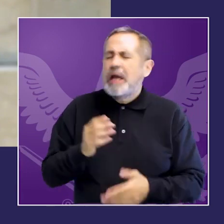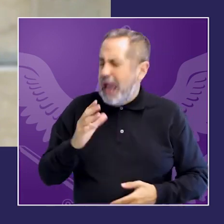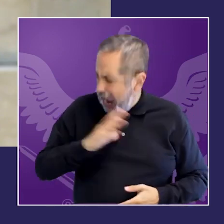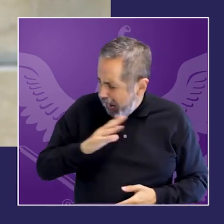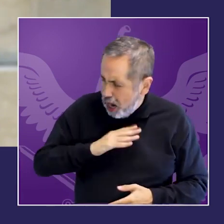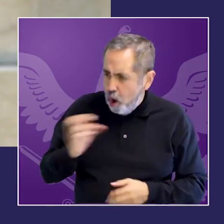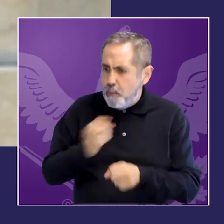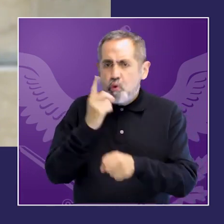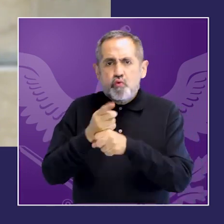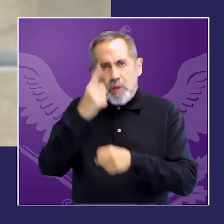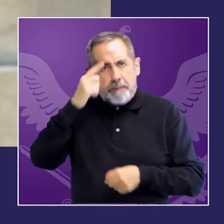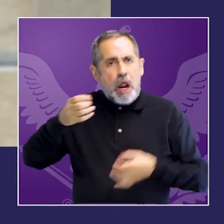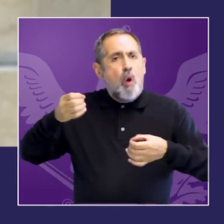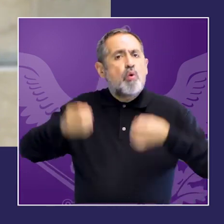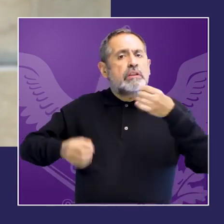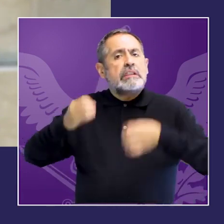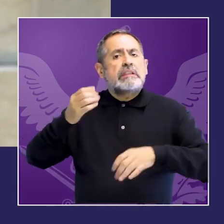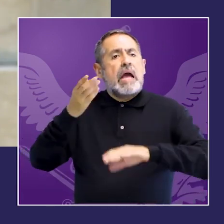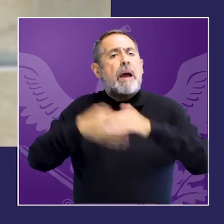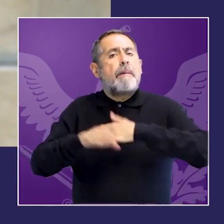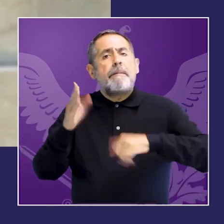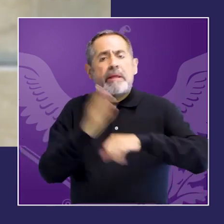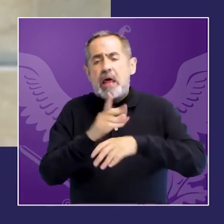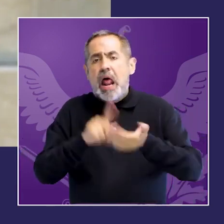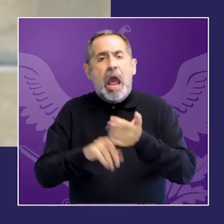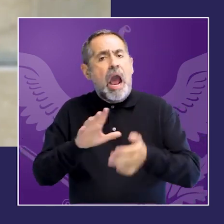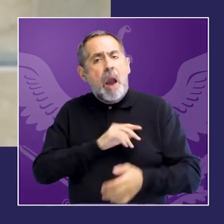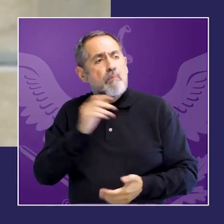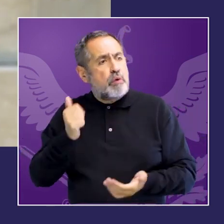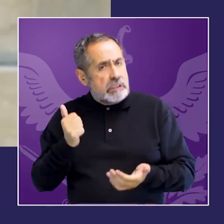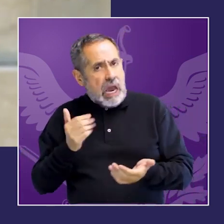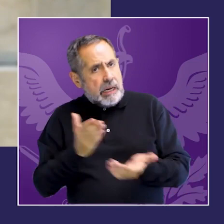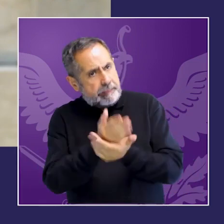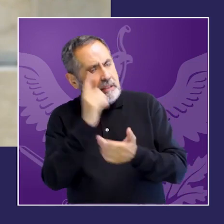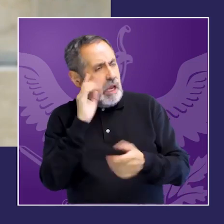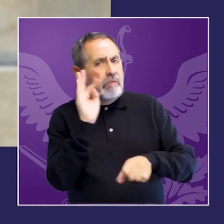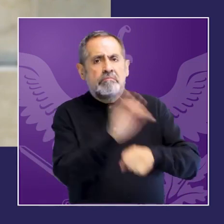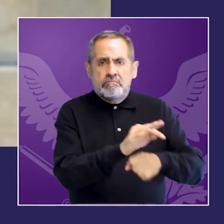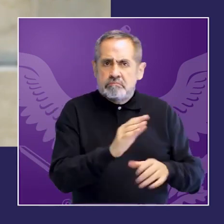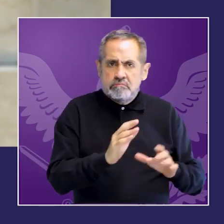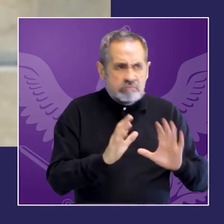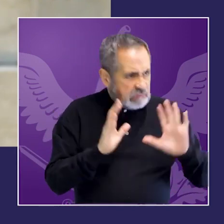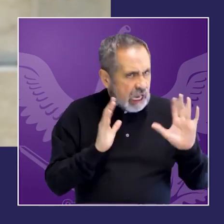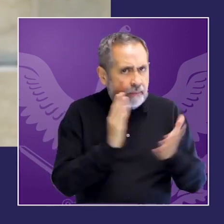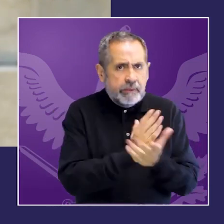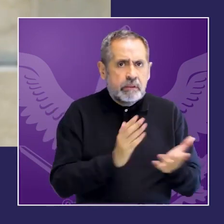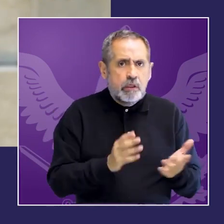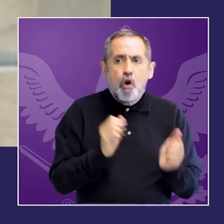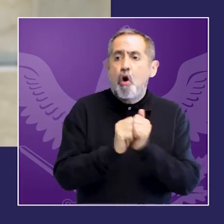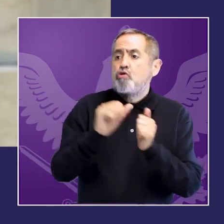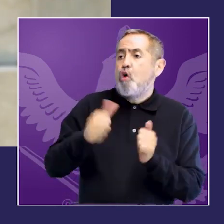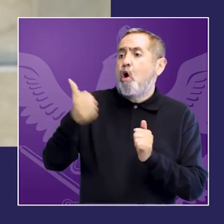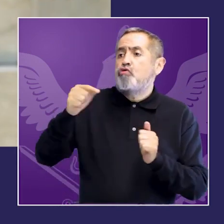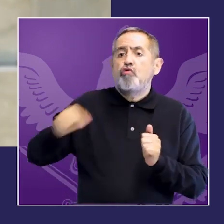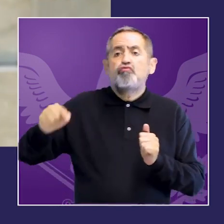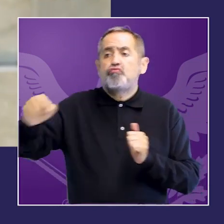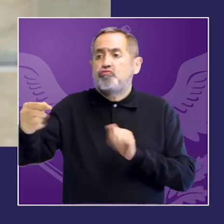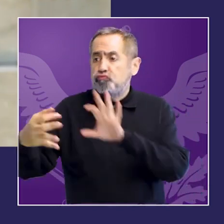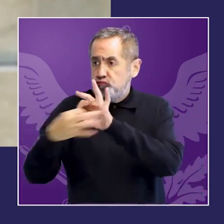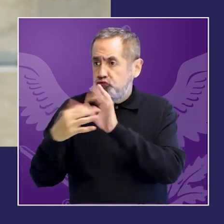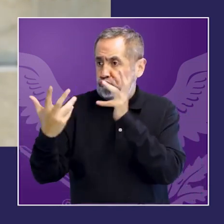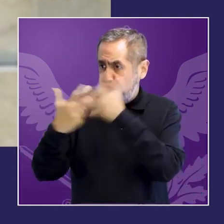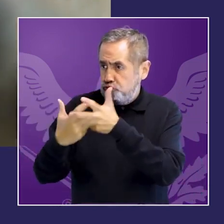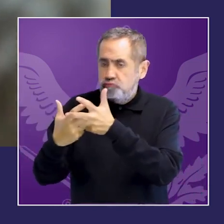hay muchas oportunidades que no solamente la justicia penal podría aprovechar sino también y esto también insisto en la articulación con otros